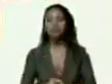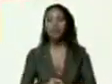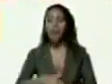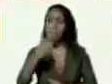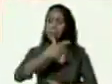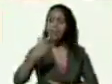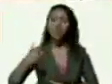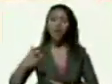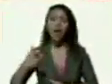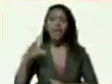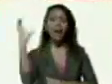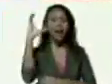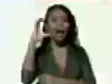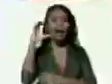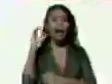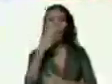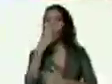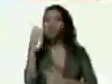Caracas?